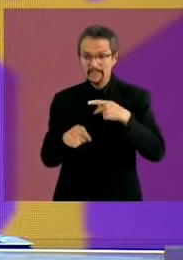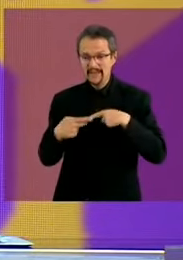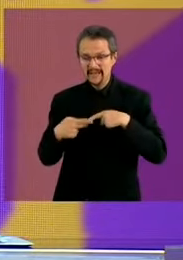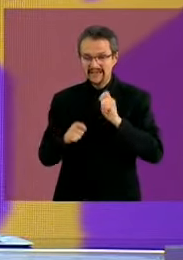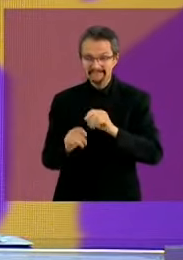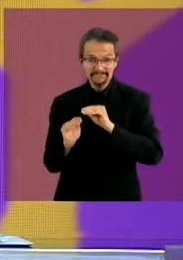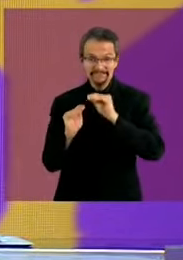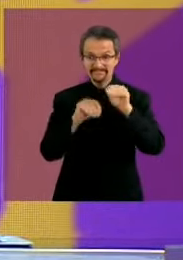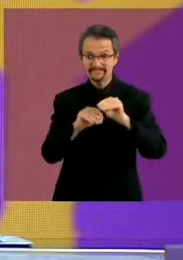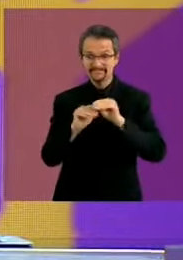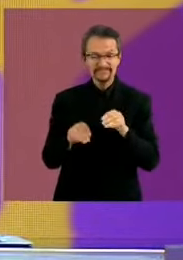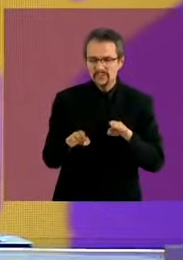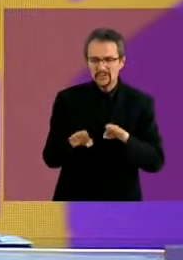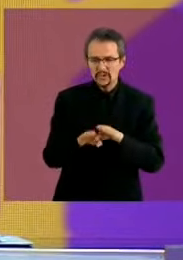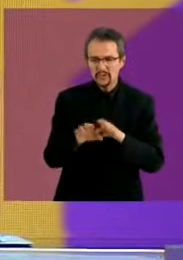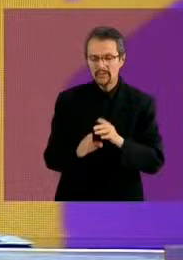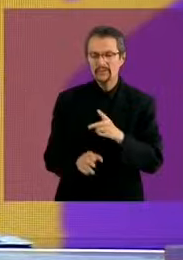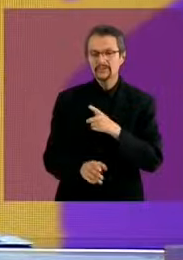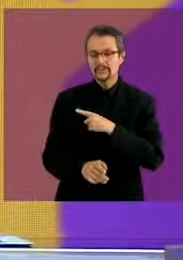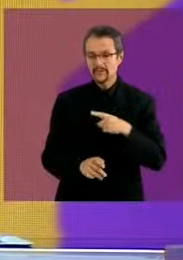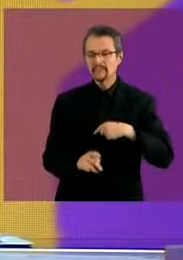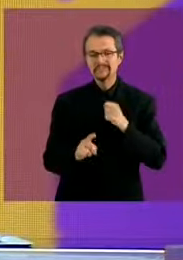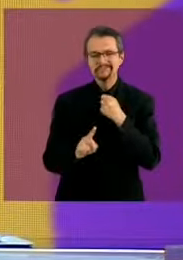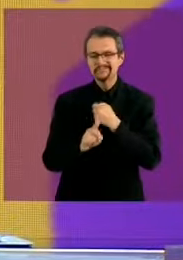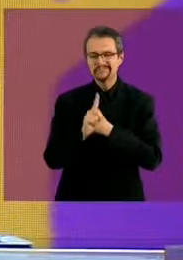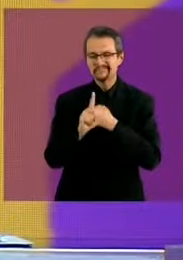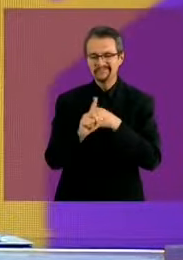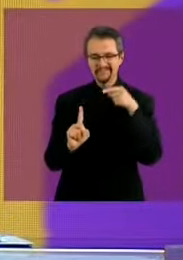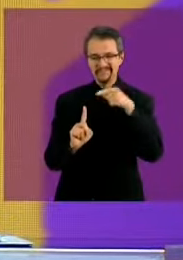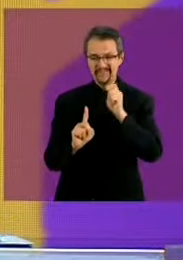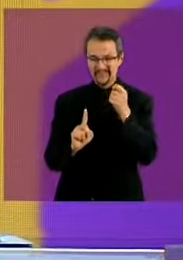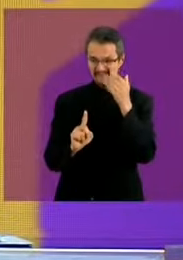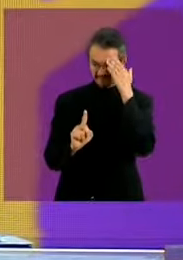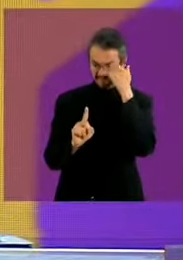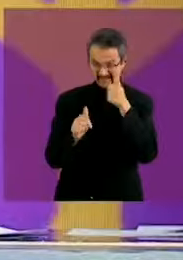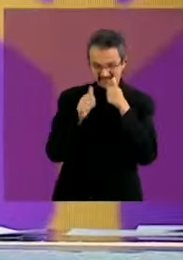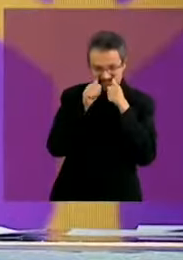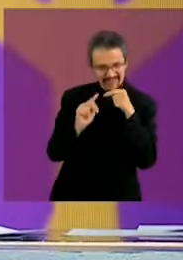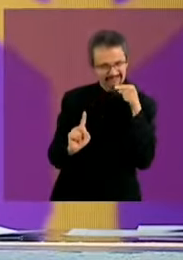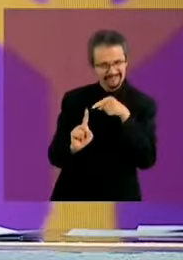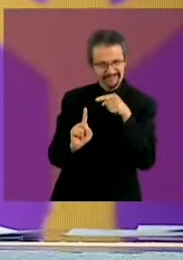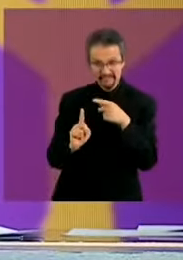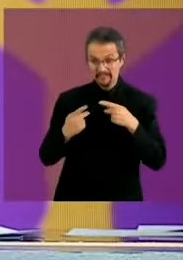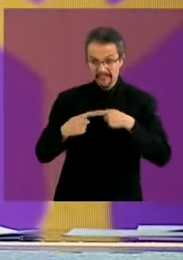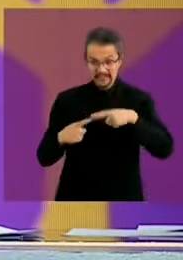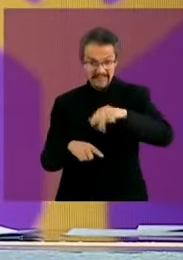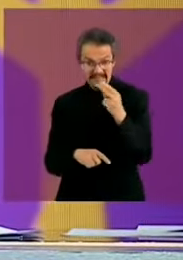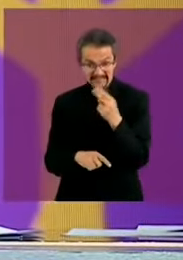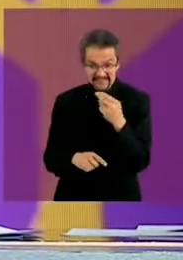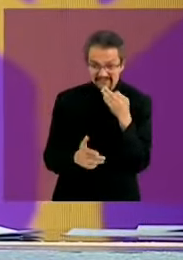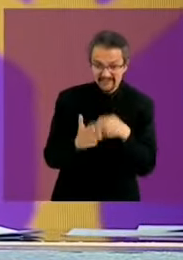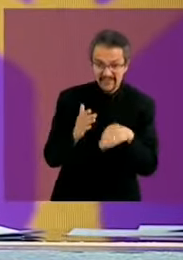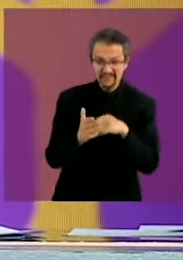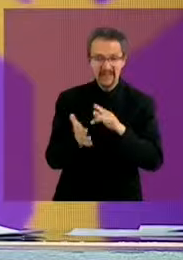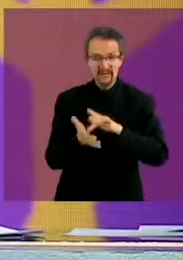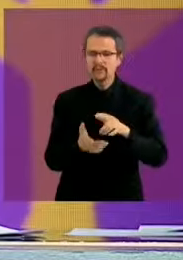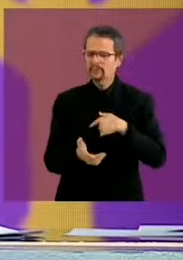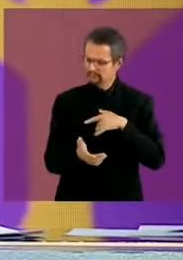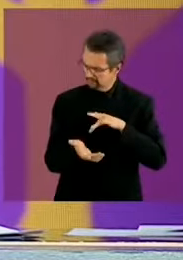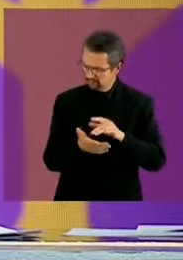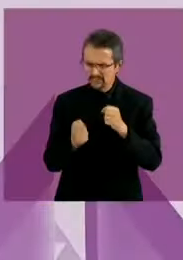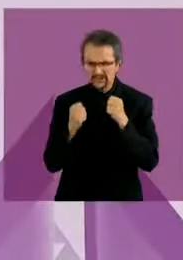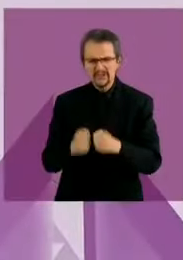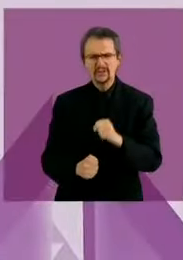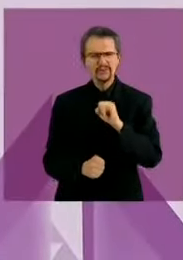atender las causas apoyar al que menos tiene gracias candidata tercera pregunta esta del sur cuál es su